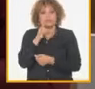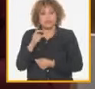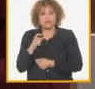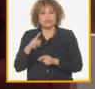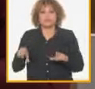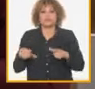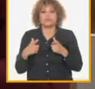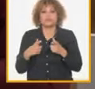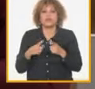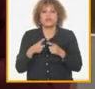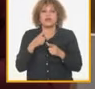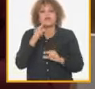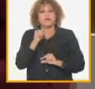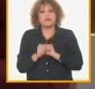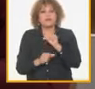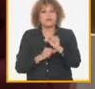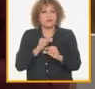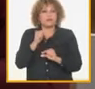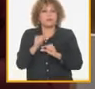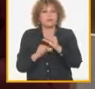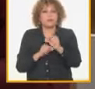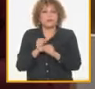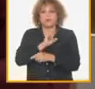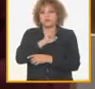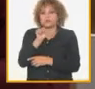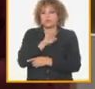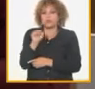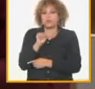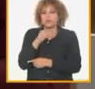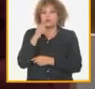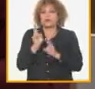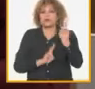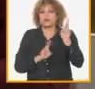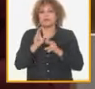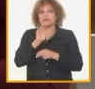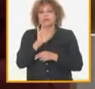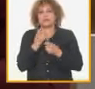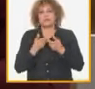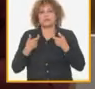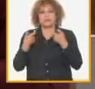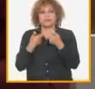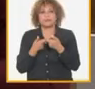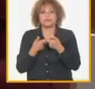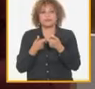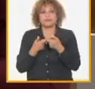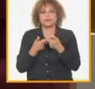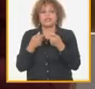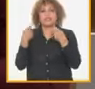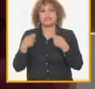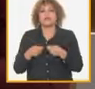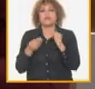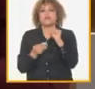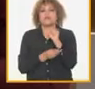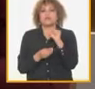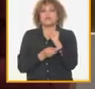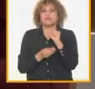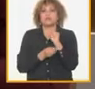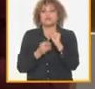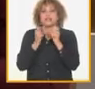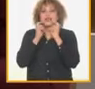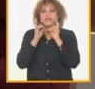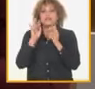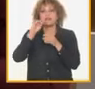en la misma medida que vayamos logrando lo que acordamos en el octavo congreso de fortalecer la vida interna y el